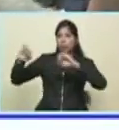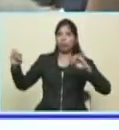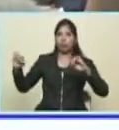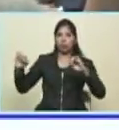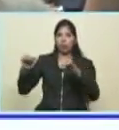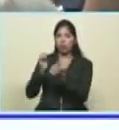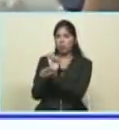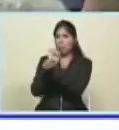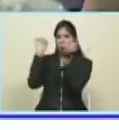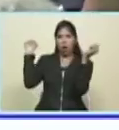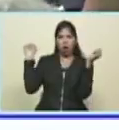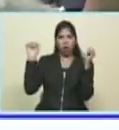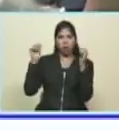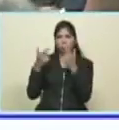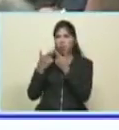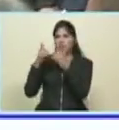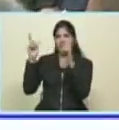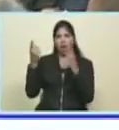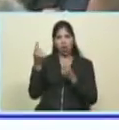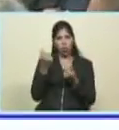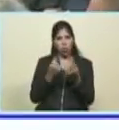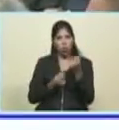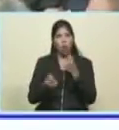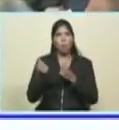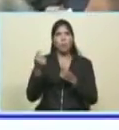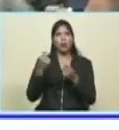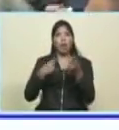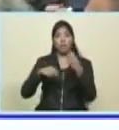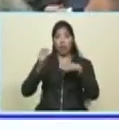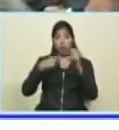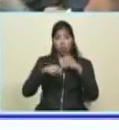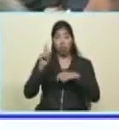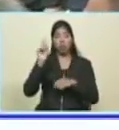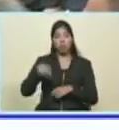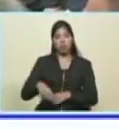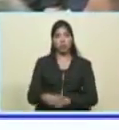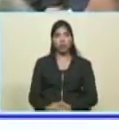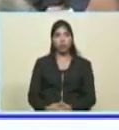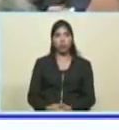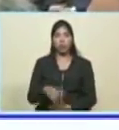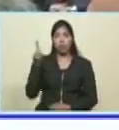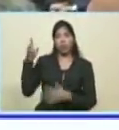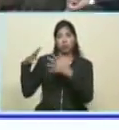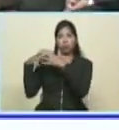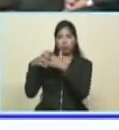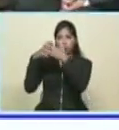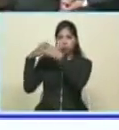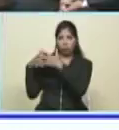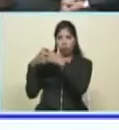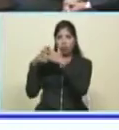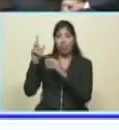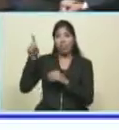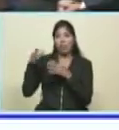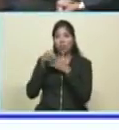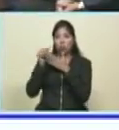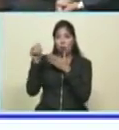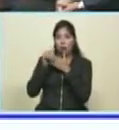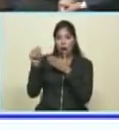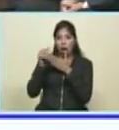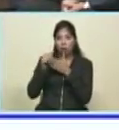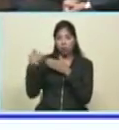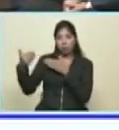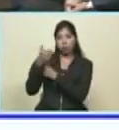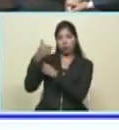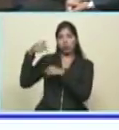financiera, económica, comercial, del imperialismo estadounidense y del imperio del dólar contra